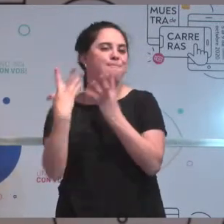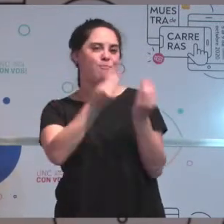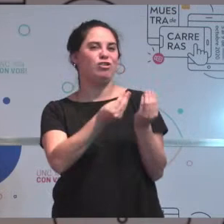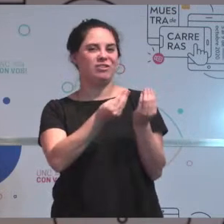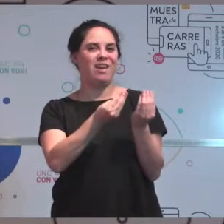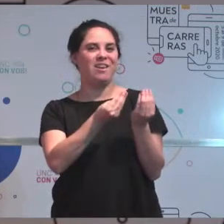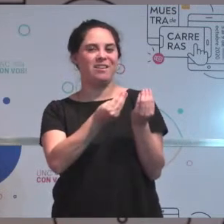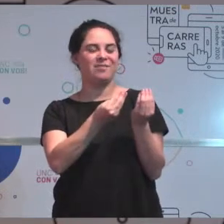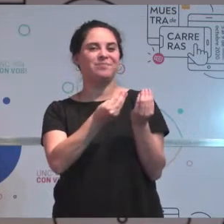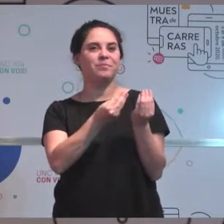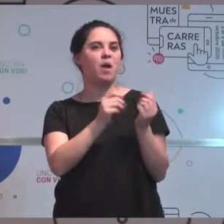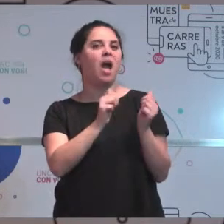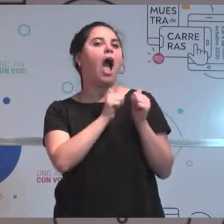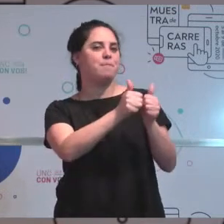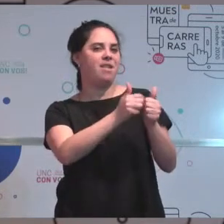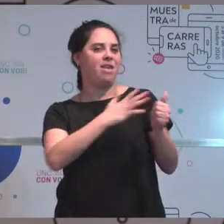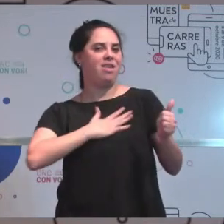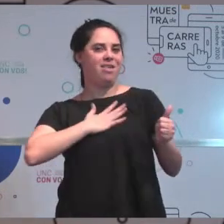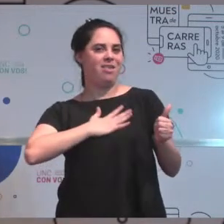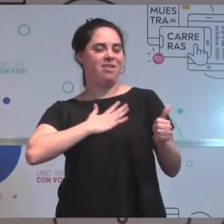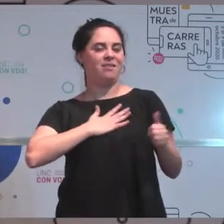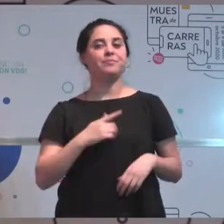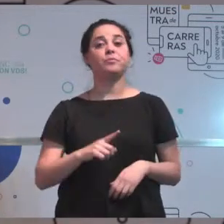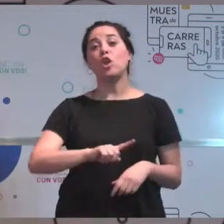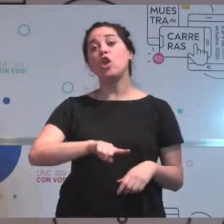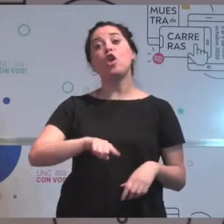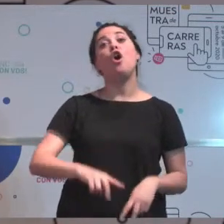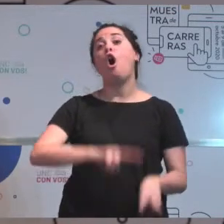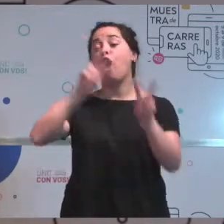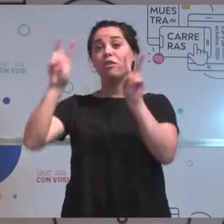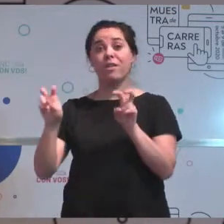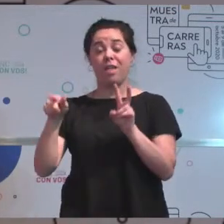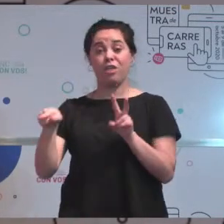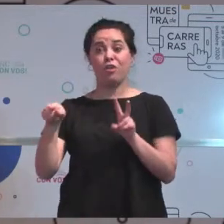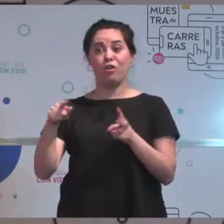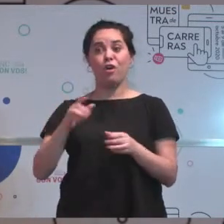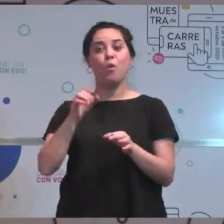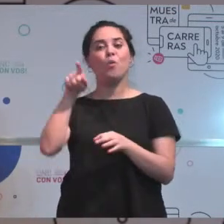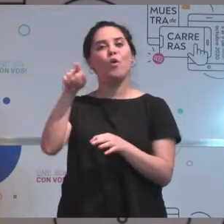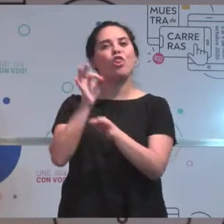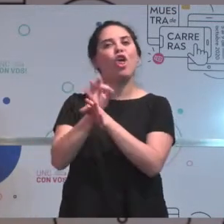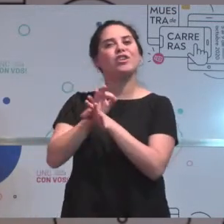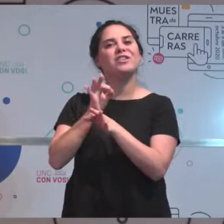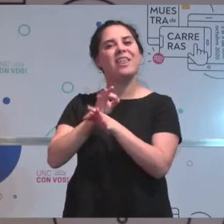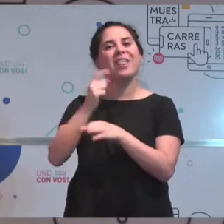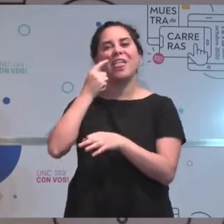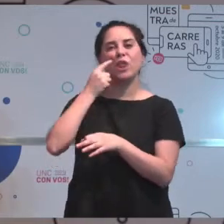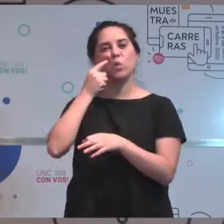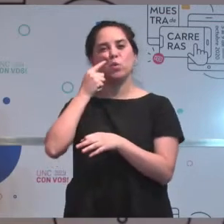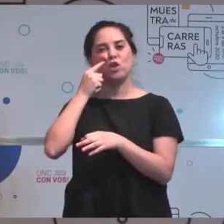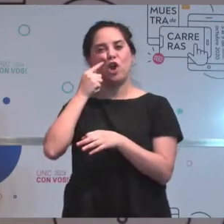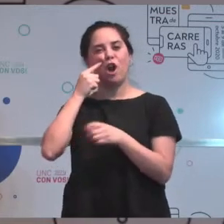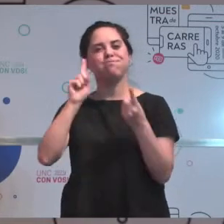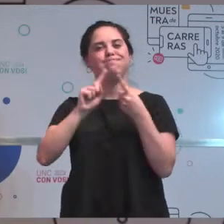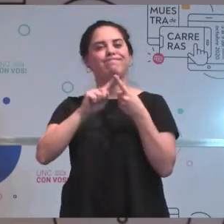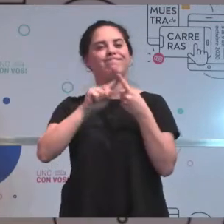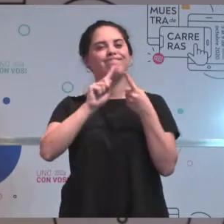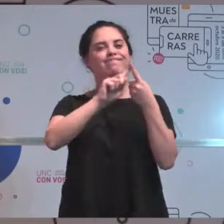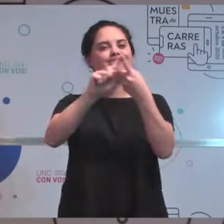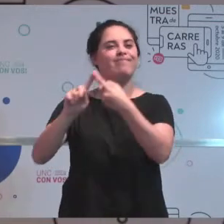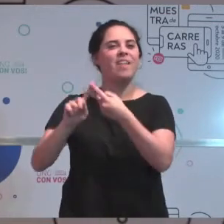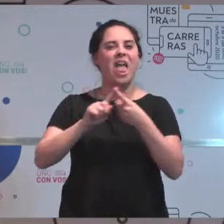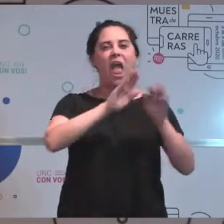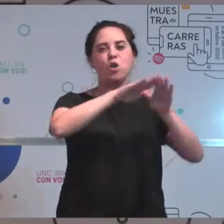por otro lado, esta relación que comenta Hernán, que es docente de la institución, que se da con los estudiantes, donde las